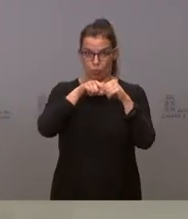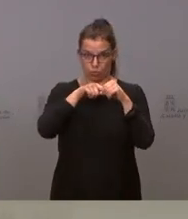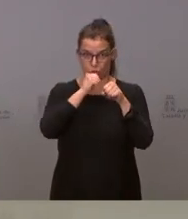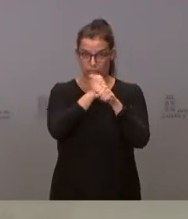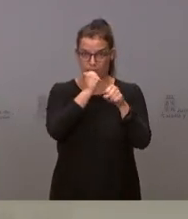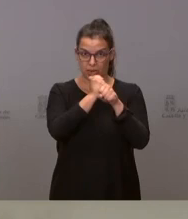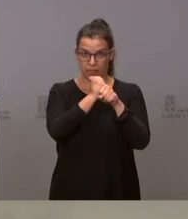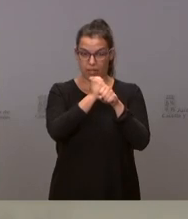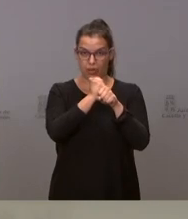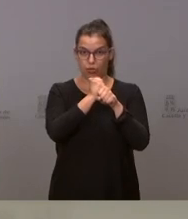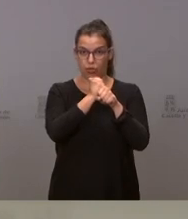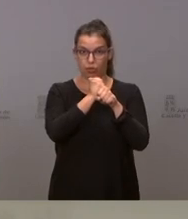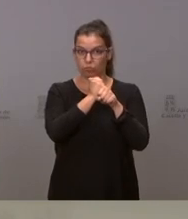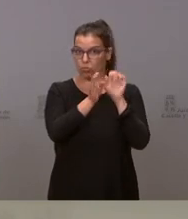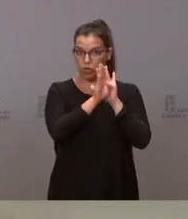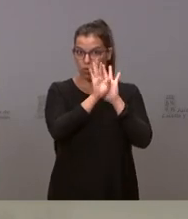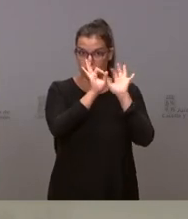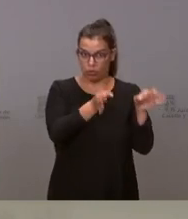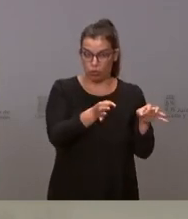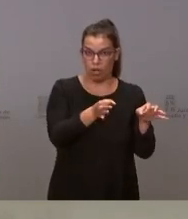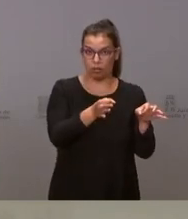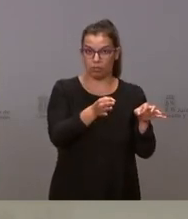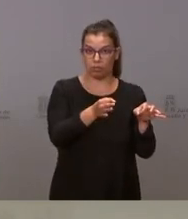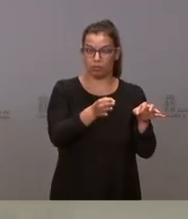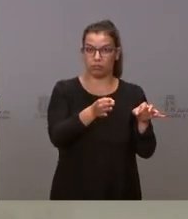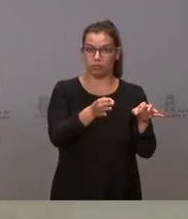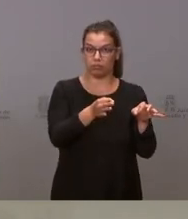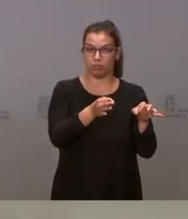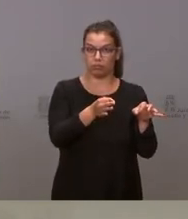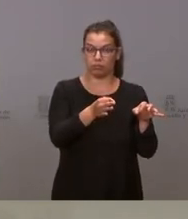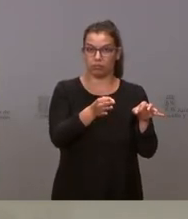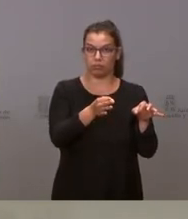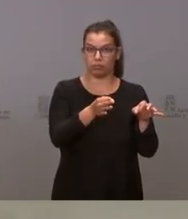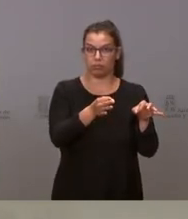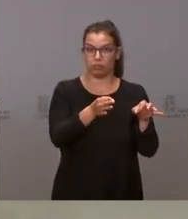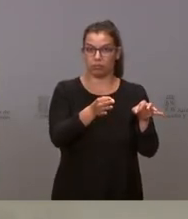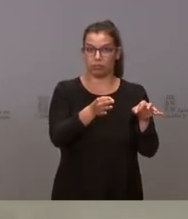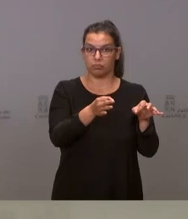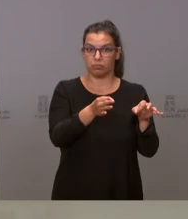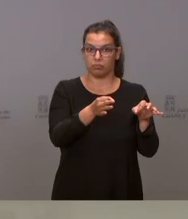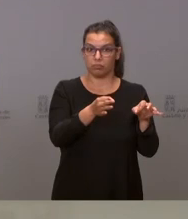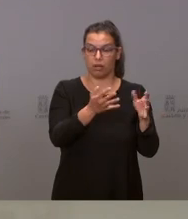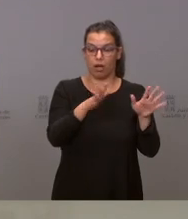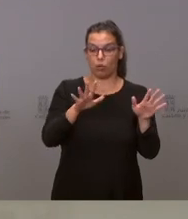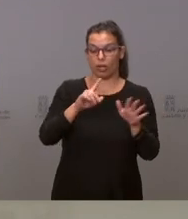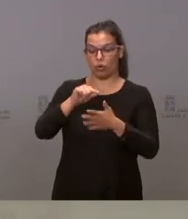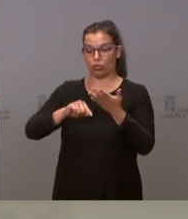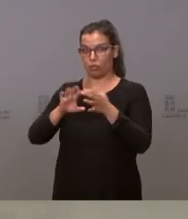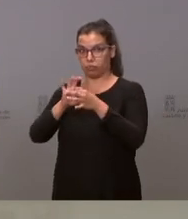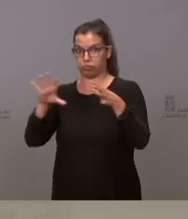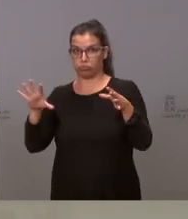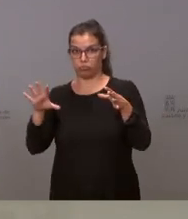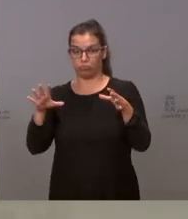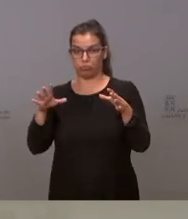trabajo que no responden a esta nueva forma de contratar. Por lo tanto, se mantendría